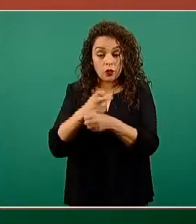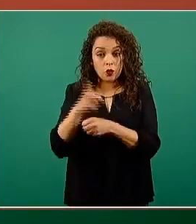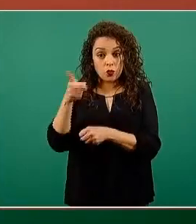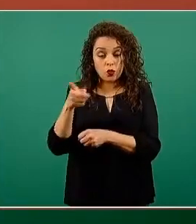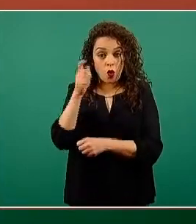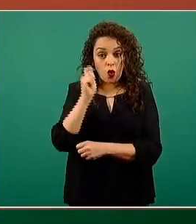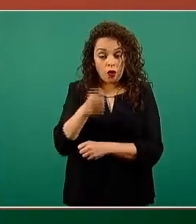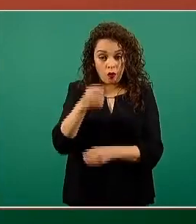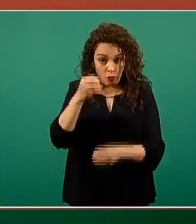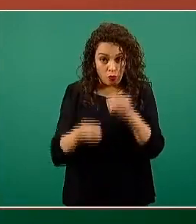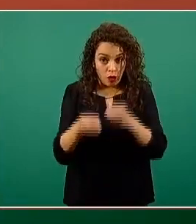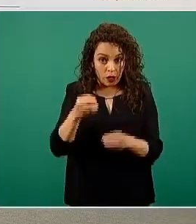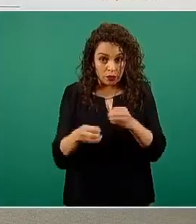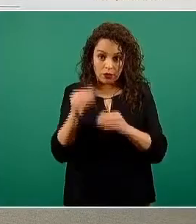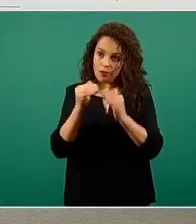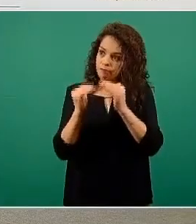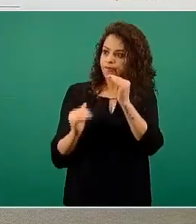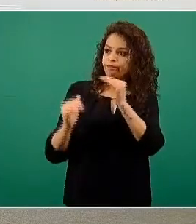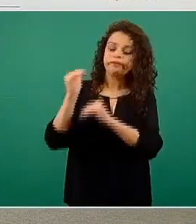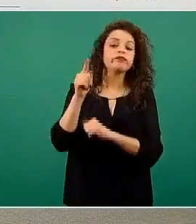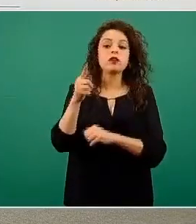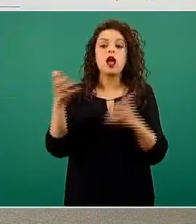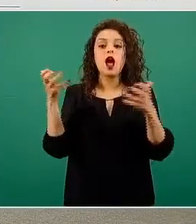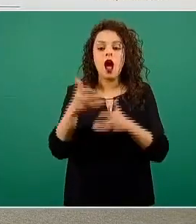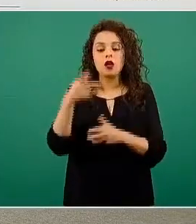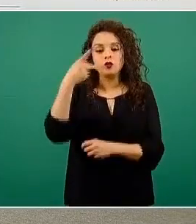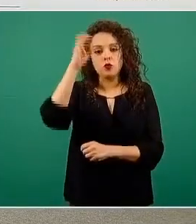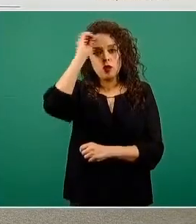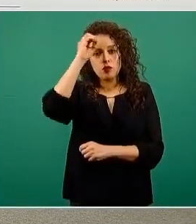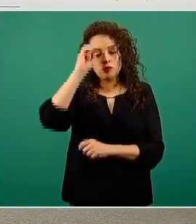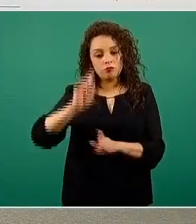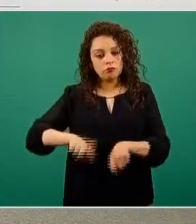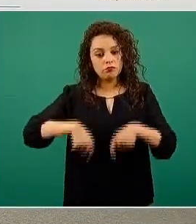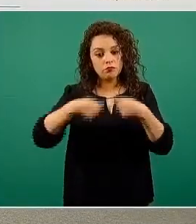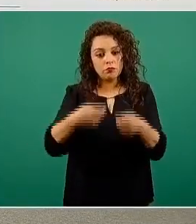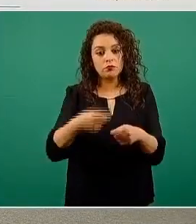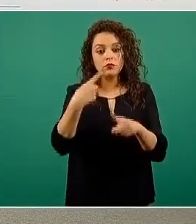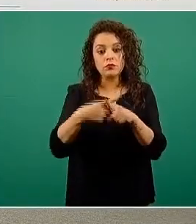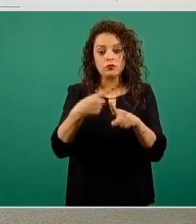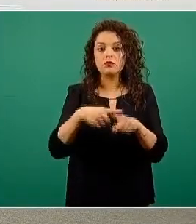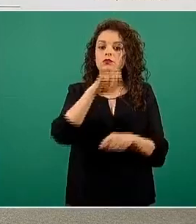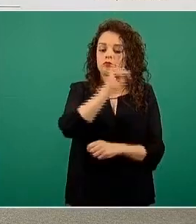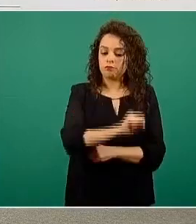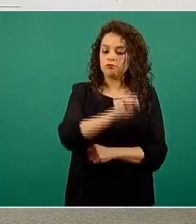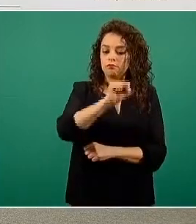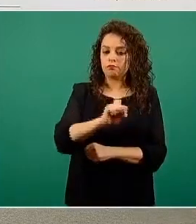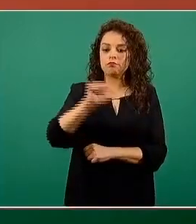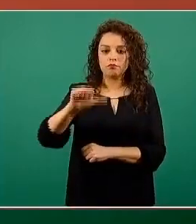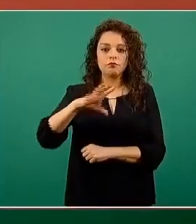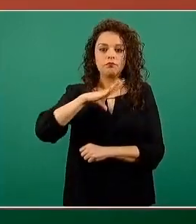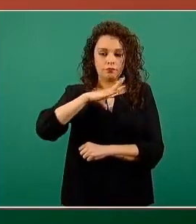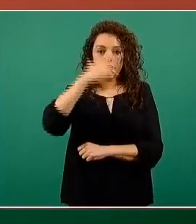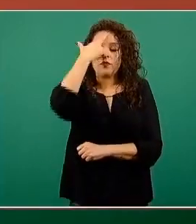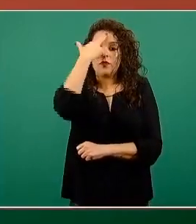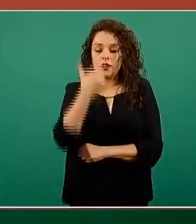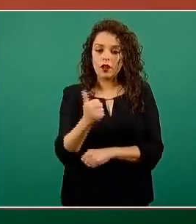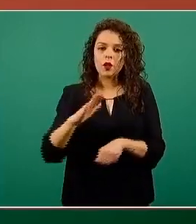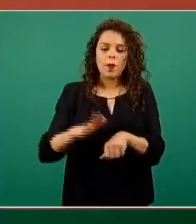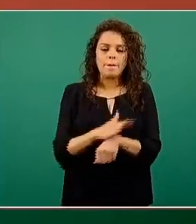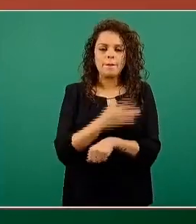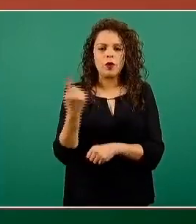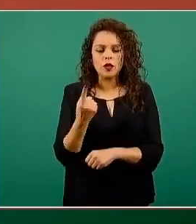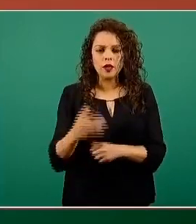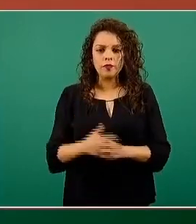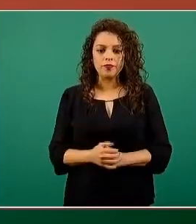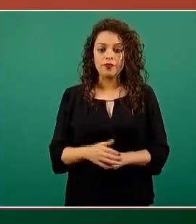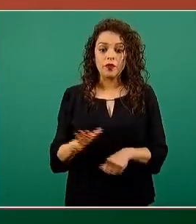instancia superior, determinó que le asiste la razón a la Secretaría de Salud, en la medida en que se está velando